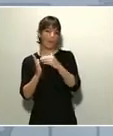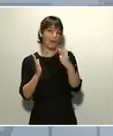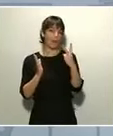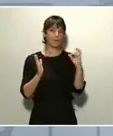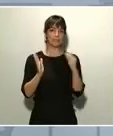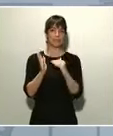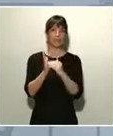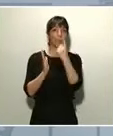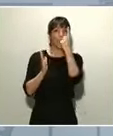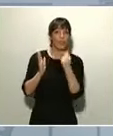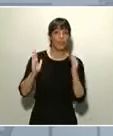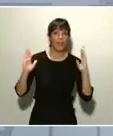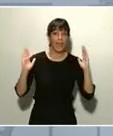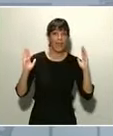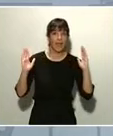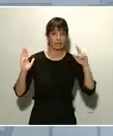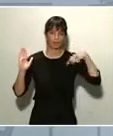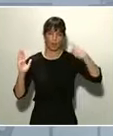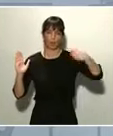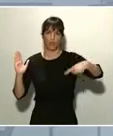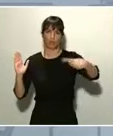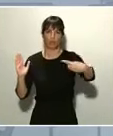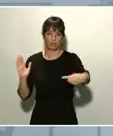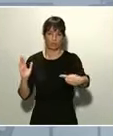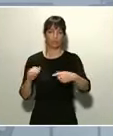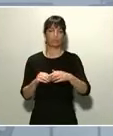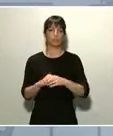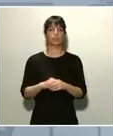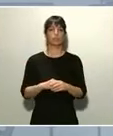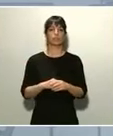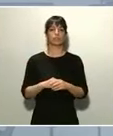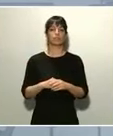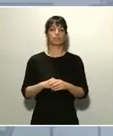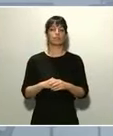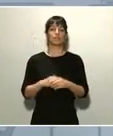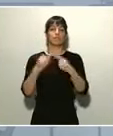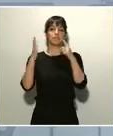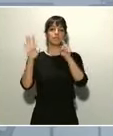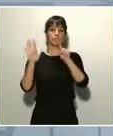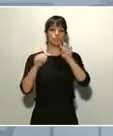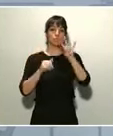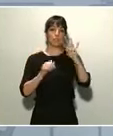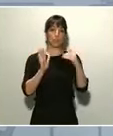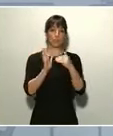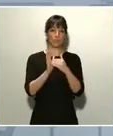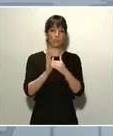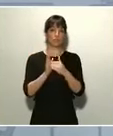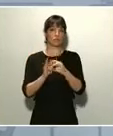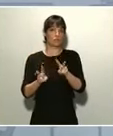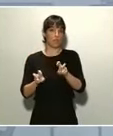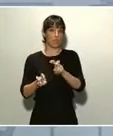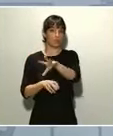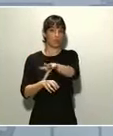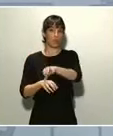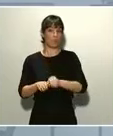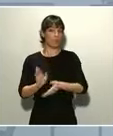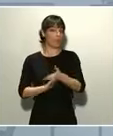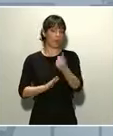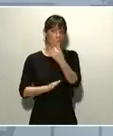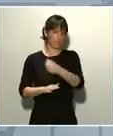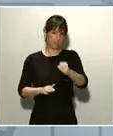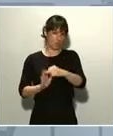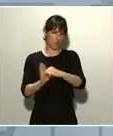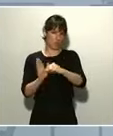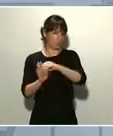diarios. Hemos comprado 649.000 nuevos test. Vamos a llegar al millón dentro de poco. Hemos cerrado